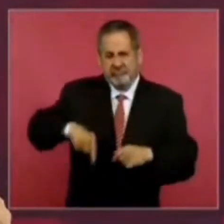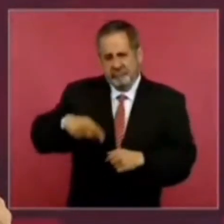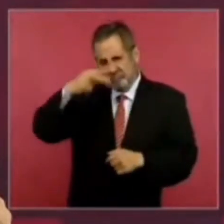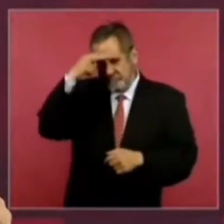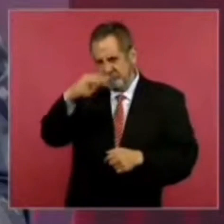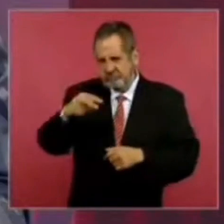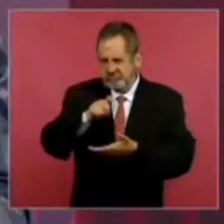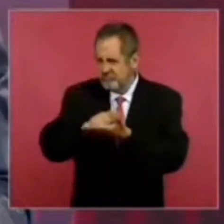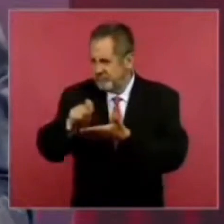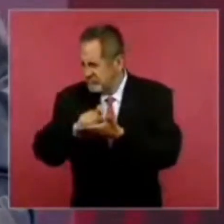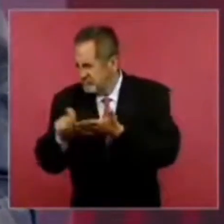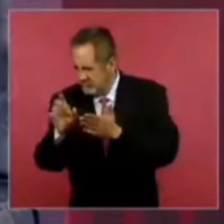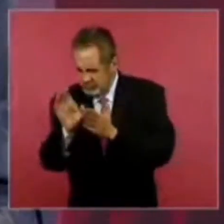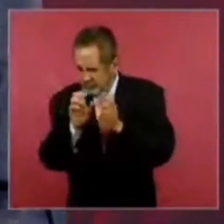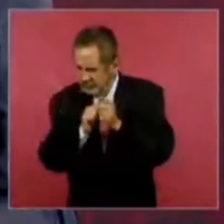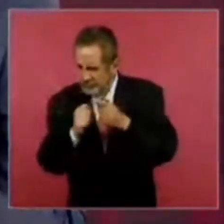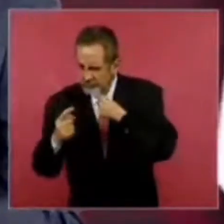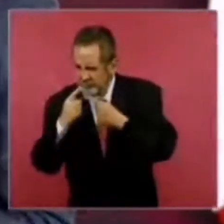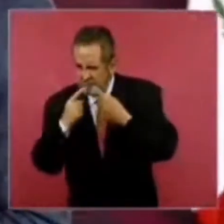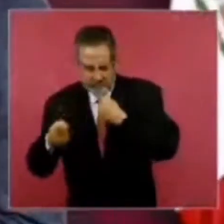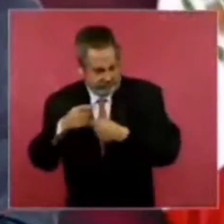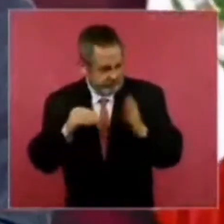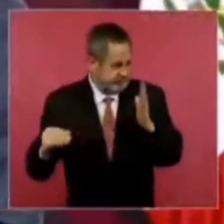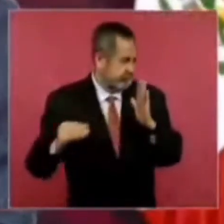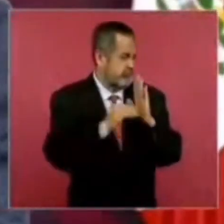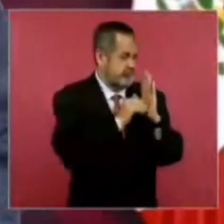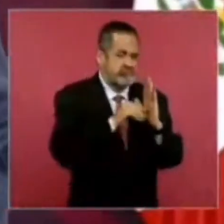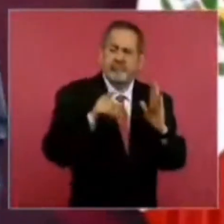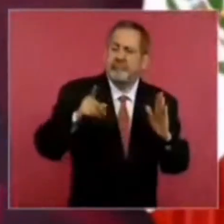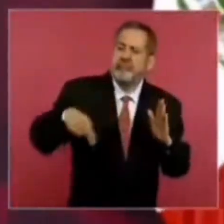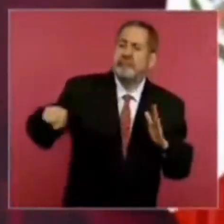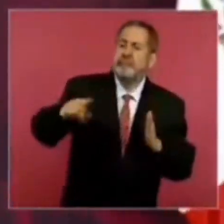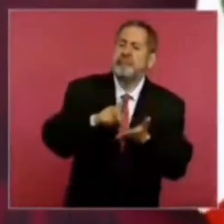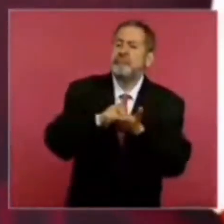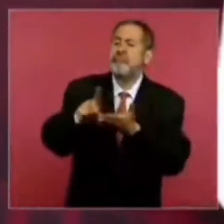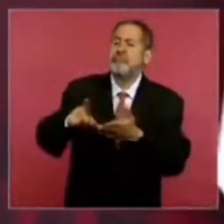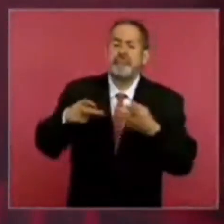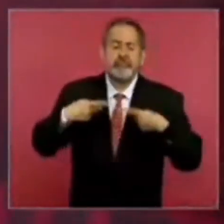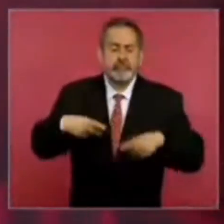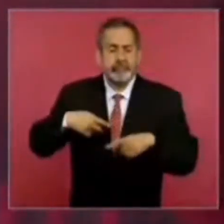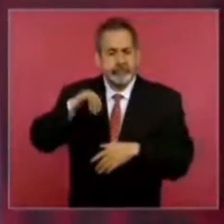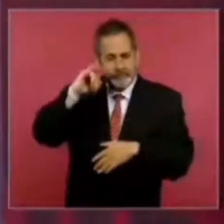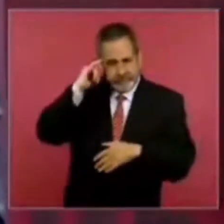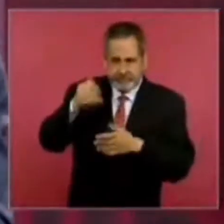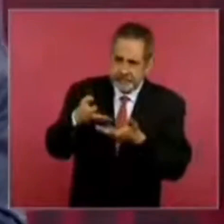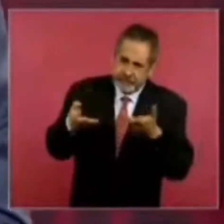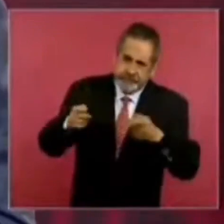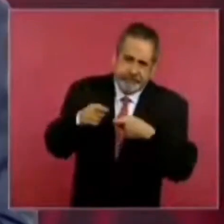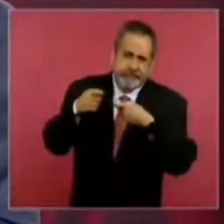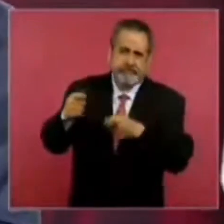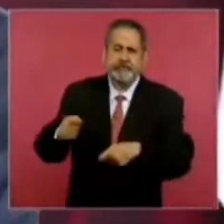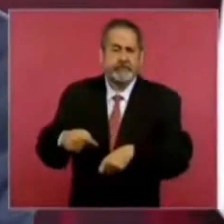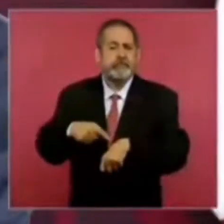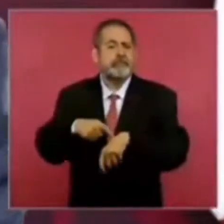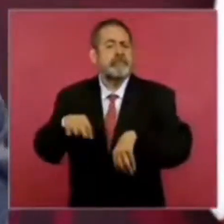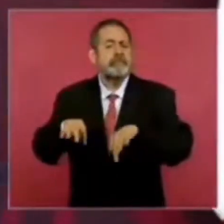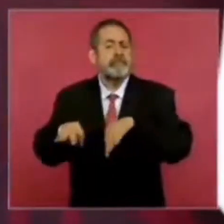habían establecido el derecho de los campesinos a la tierra, el derecho a jornadas justas,